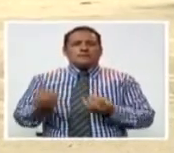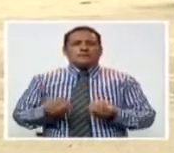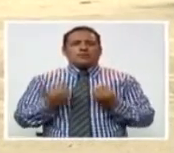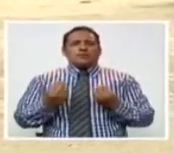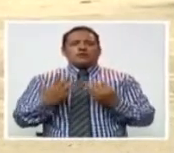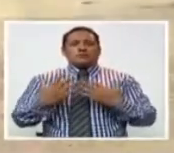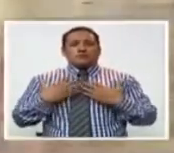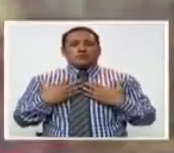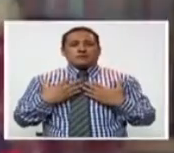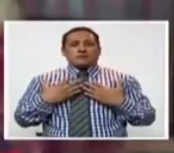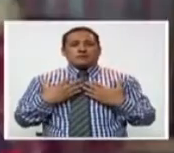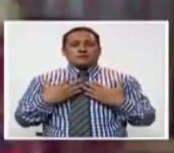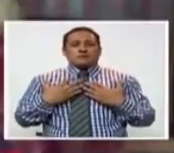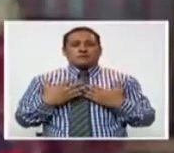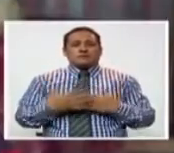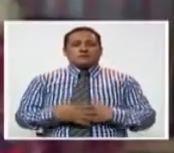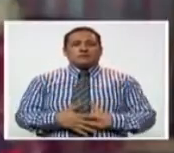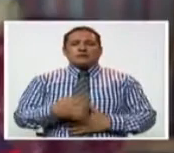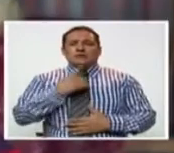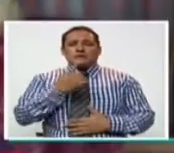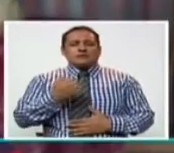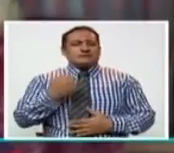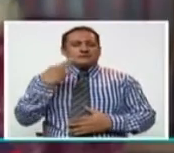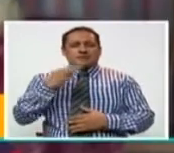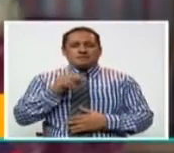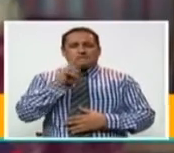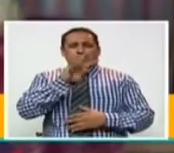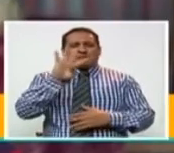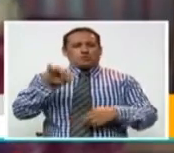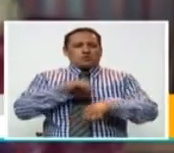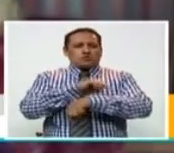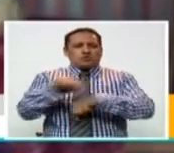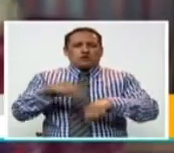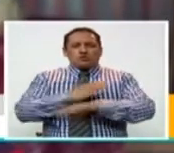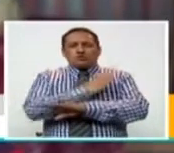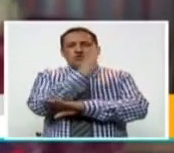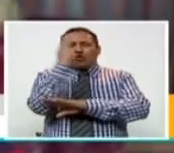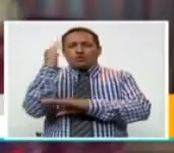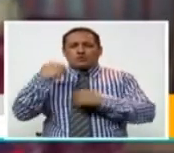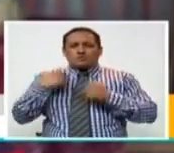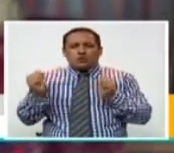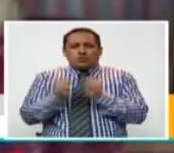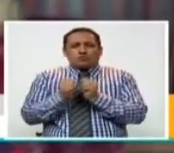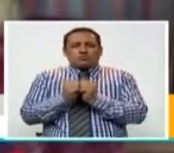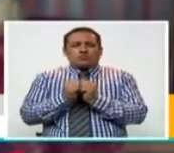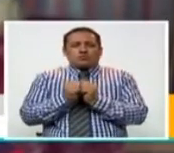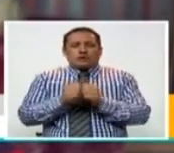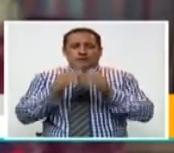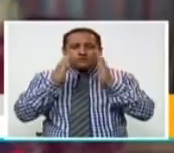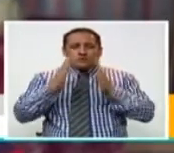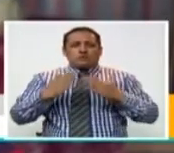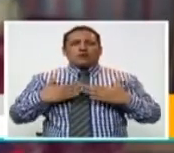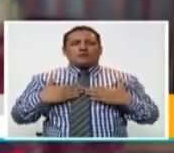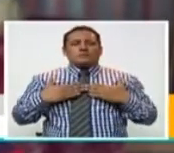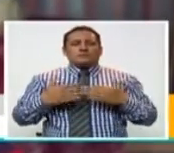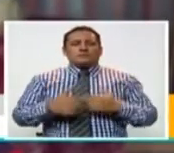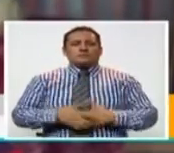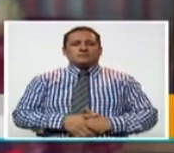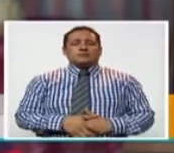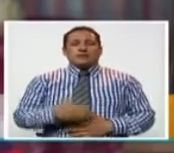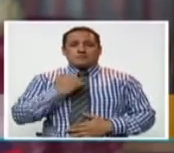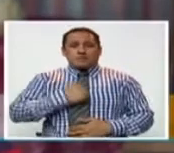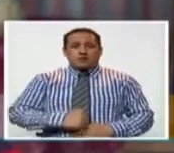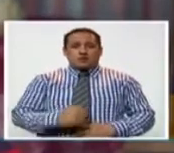mucho. Se puede decir que está casi 24 horas conmigo dedicada a mí.